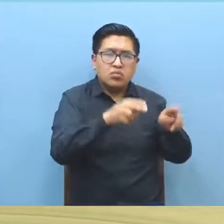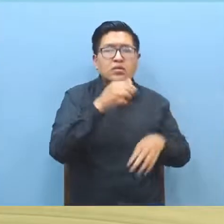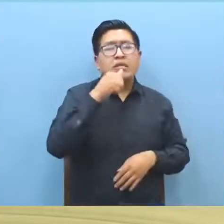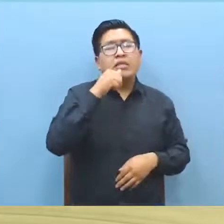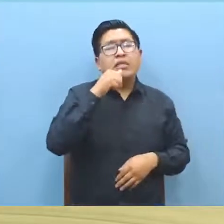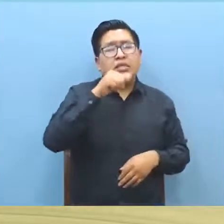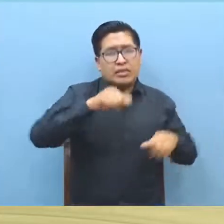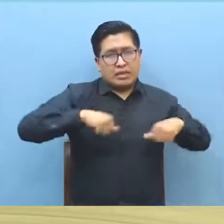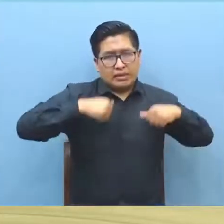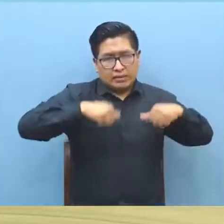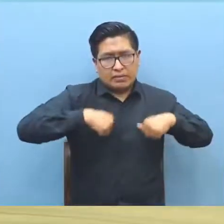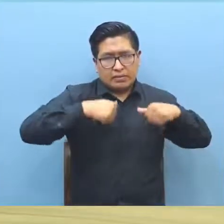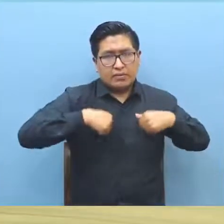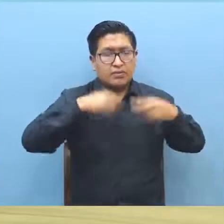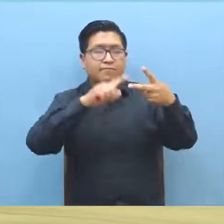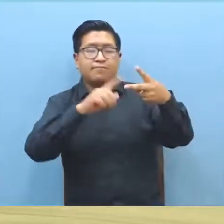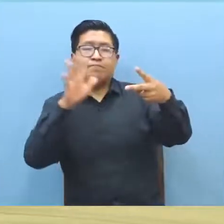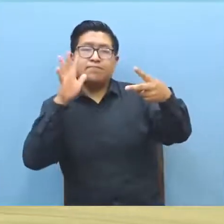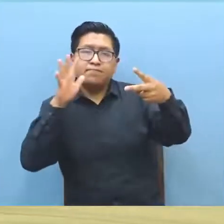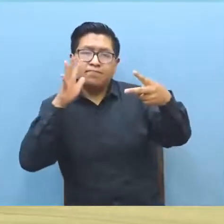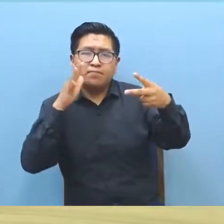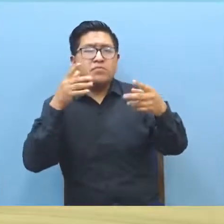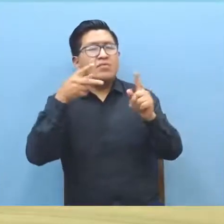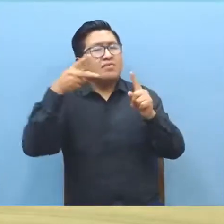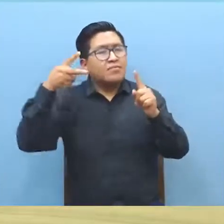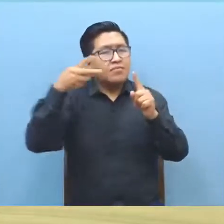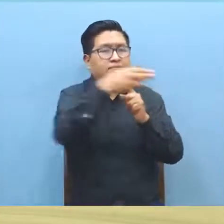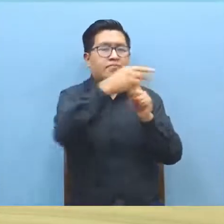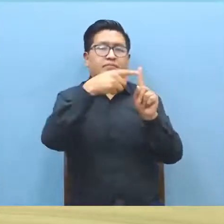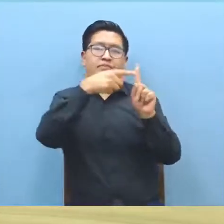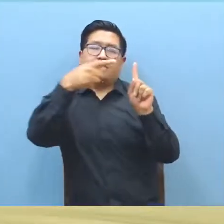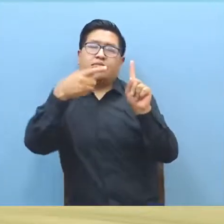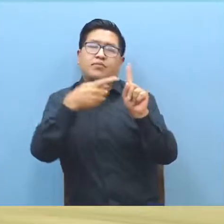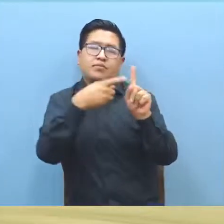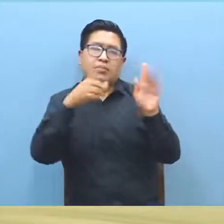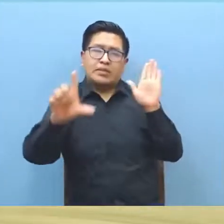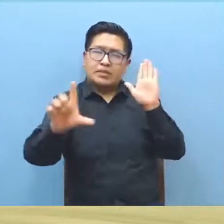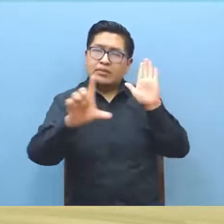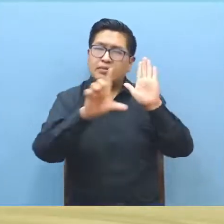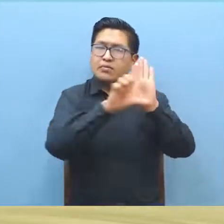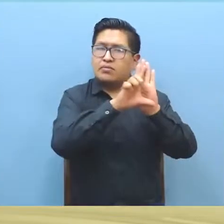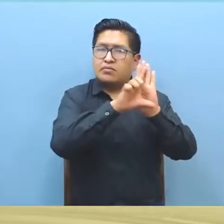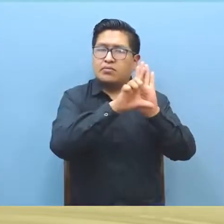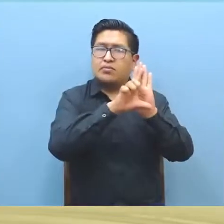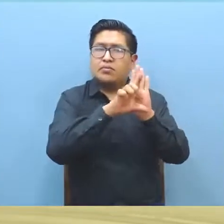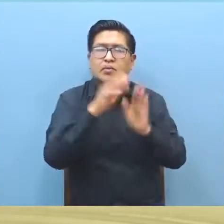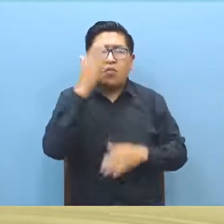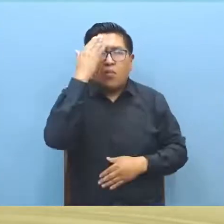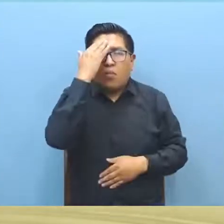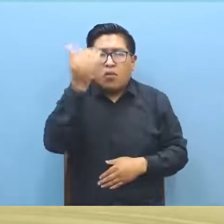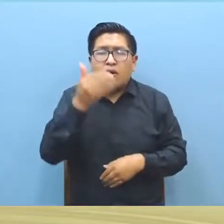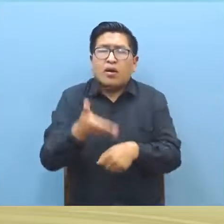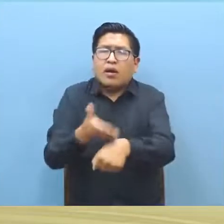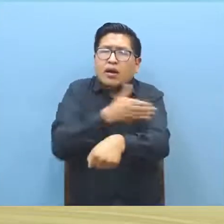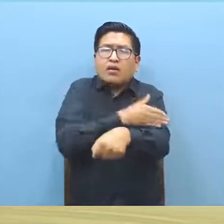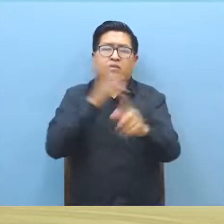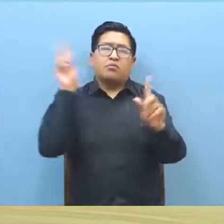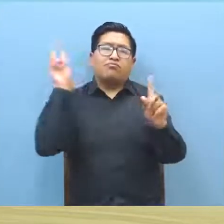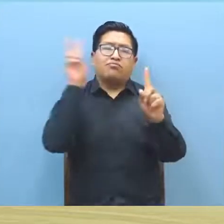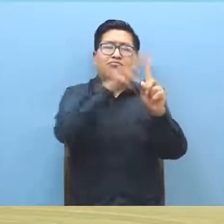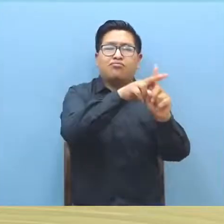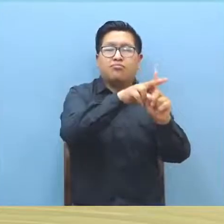a la interrupción legal del embarazo, puesto que tenemos un adolescente de 15 años de violación.